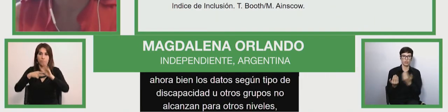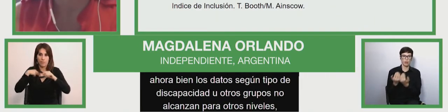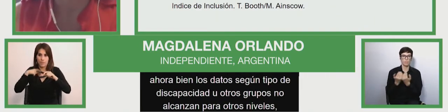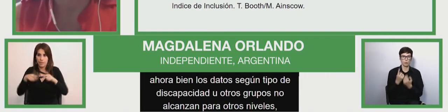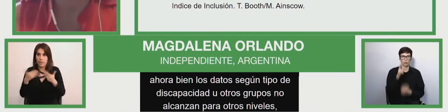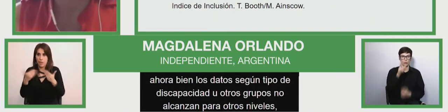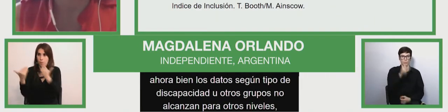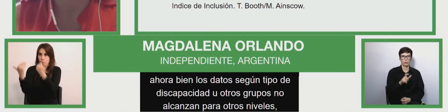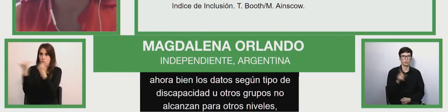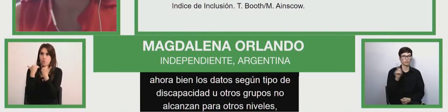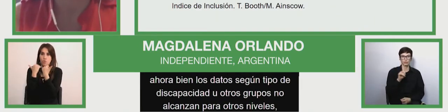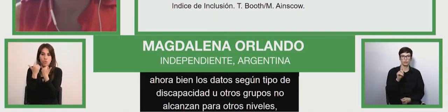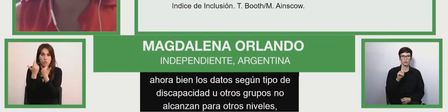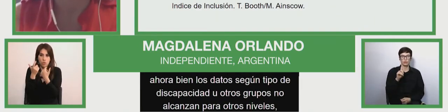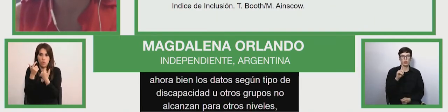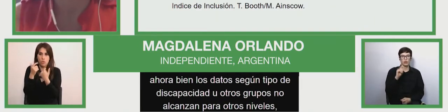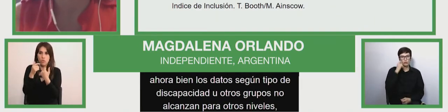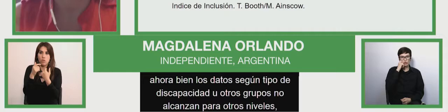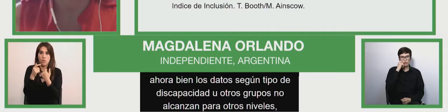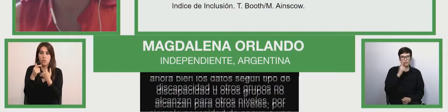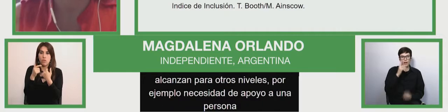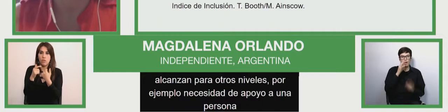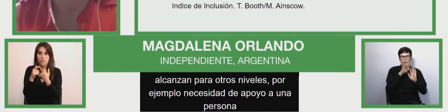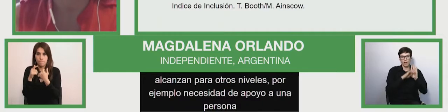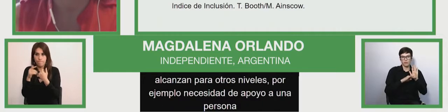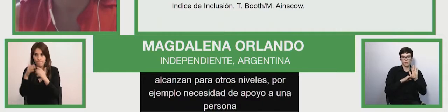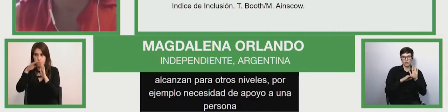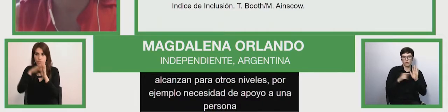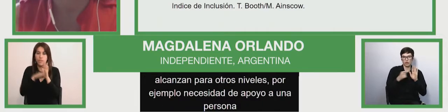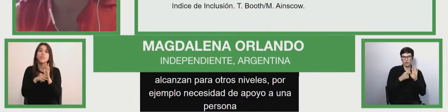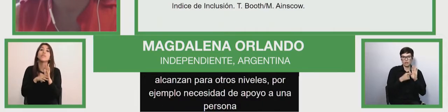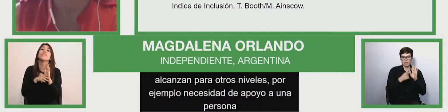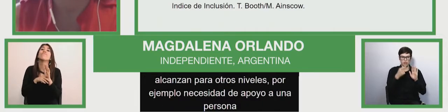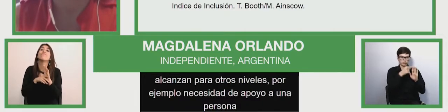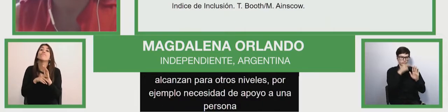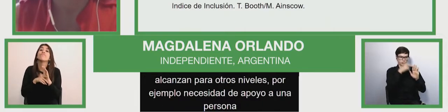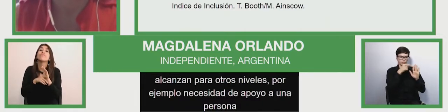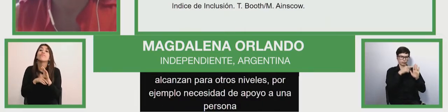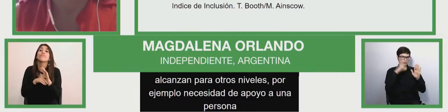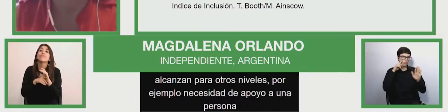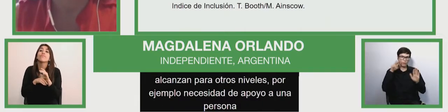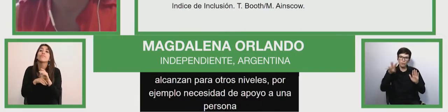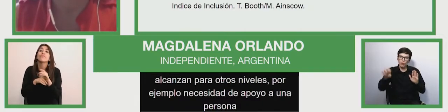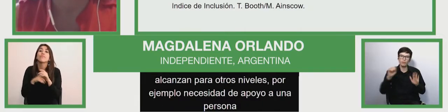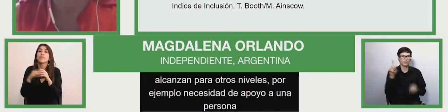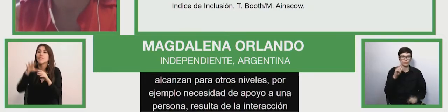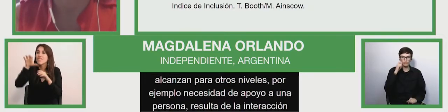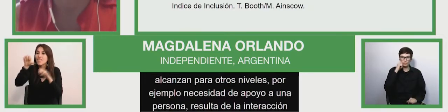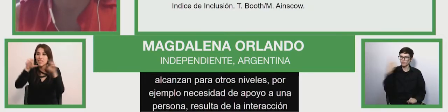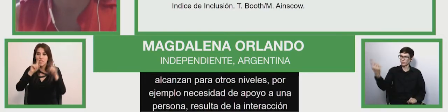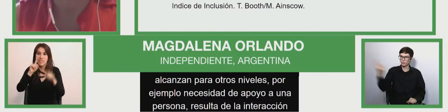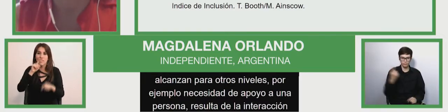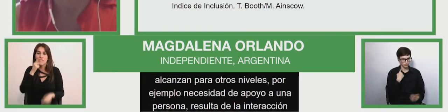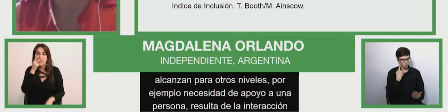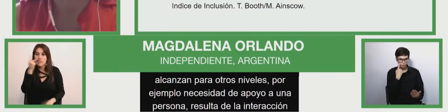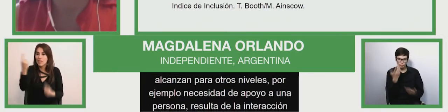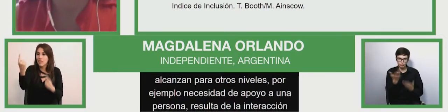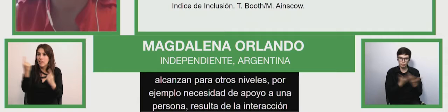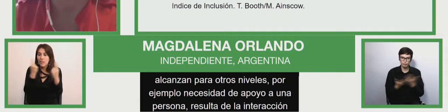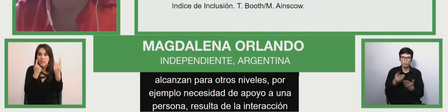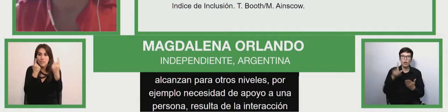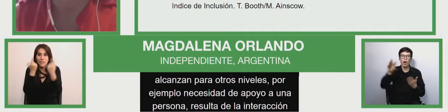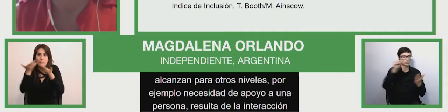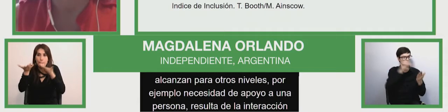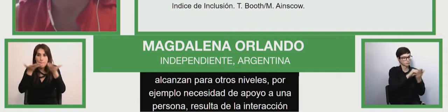persona no resultan de una categoría, resulta de la interacción de esa persona particular que puede encajar o no en una categoría en los